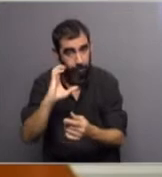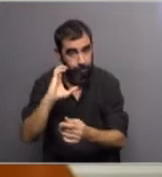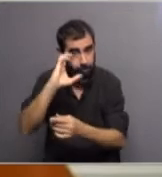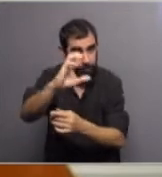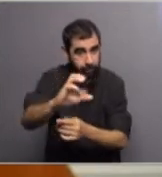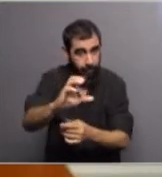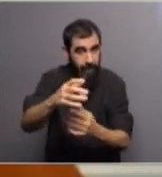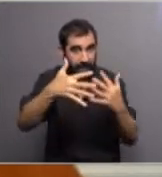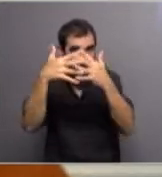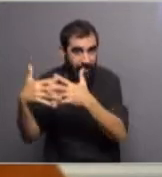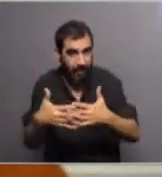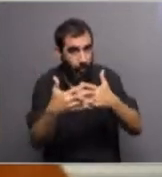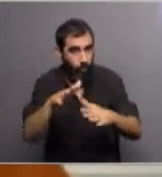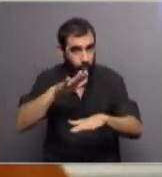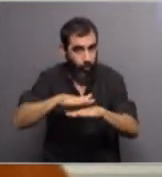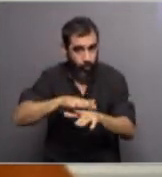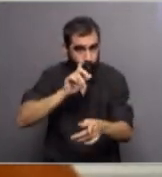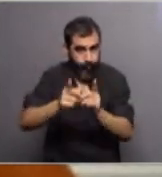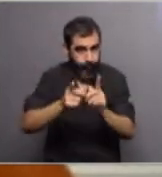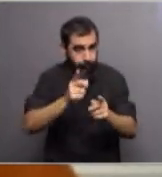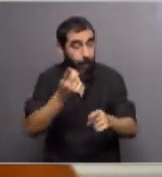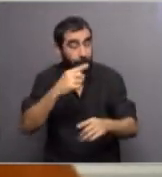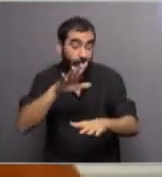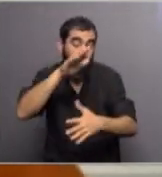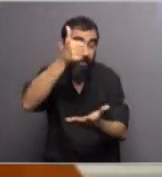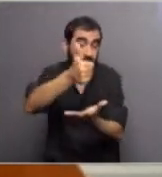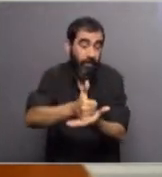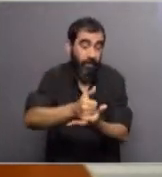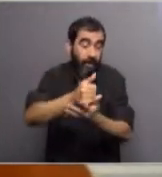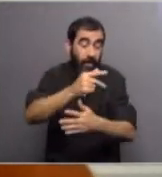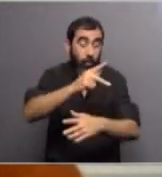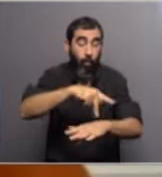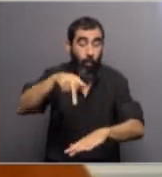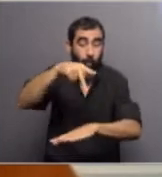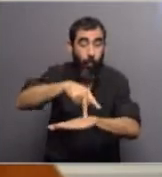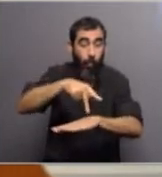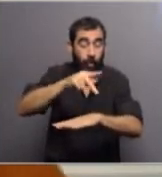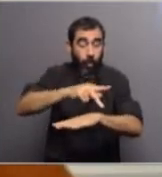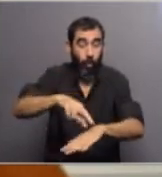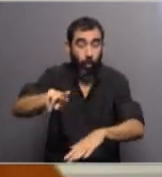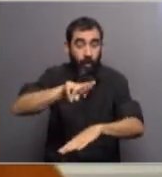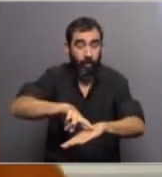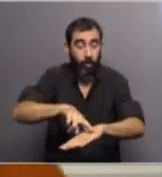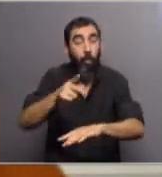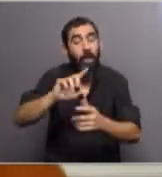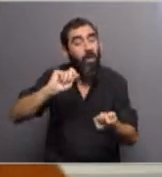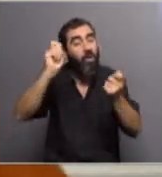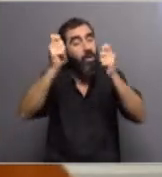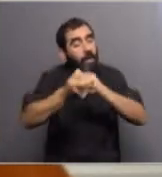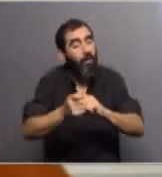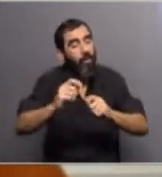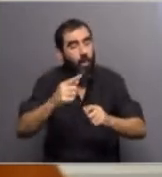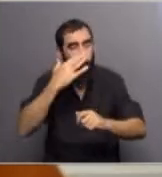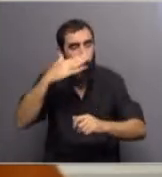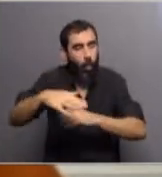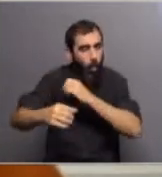manejado por Estados Unidos desde Puerto Rico, y que tuvo como un cambio de pisada en los